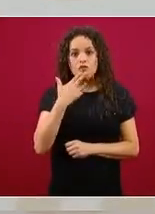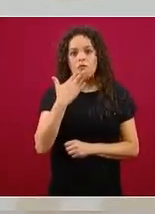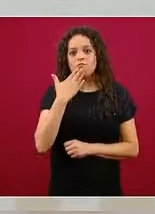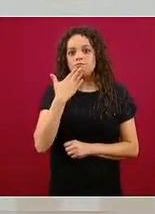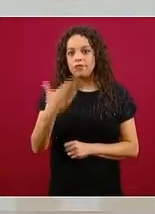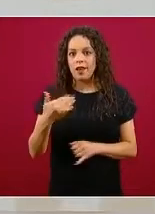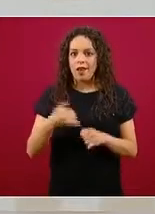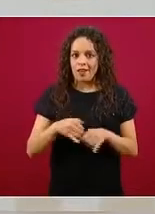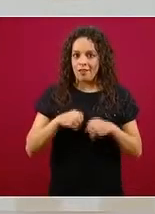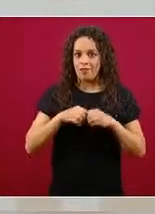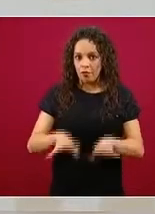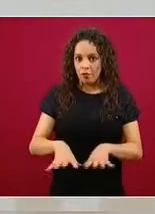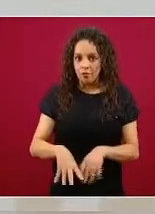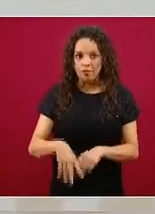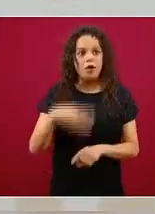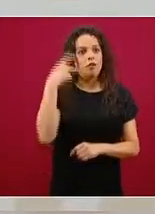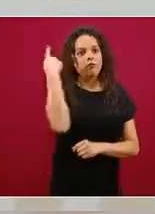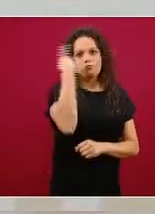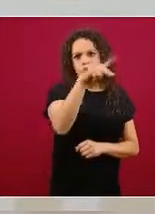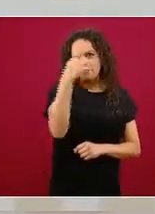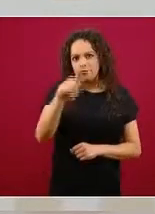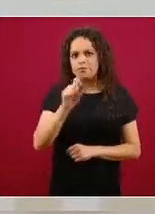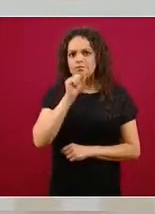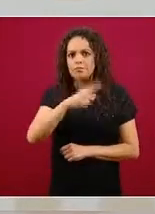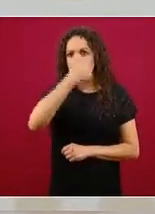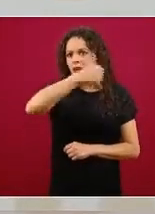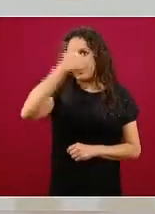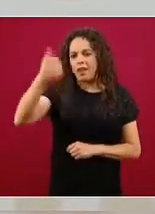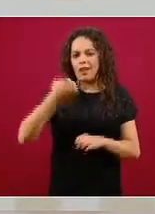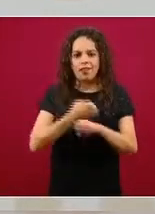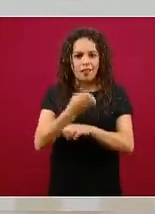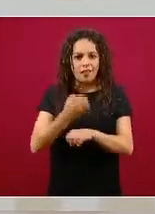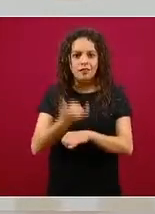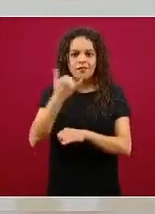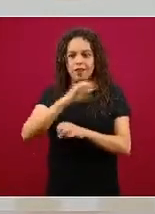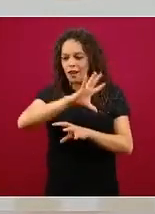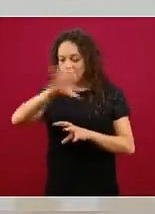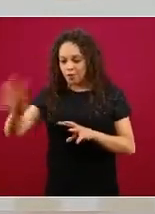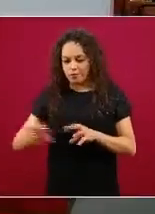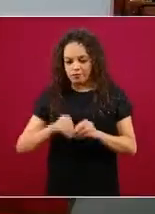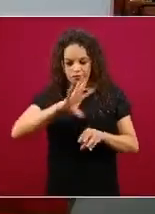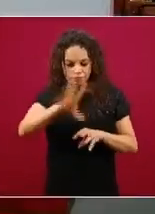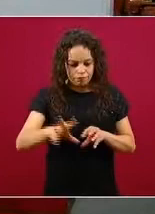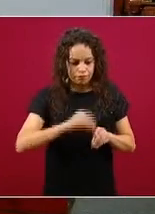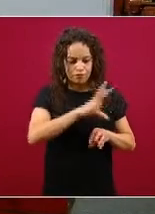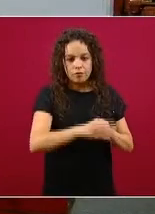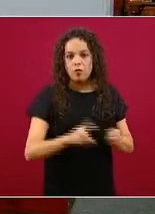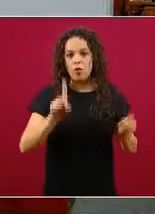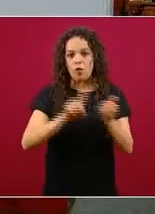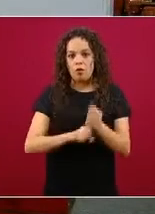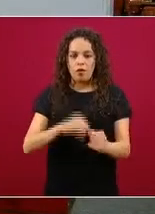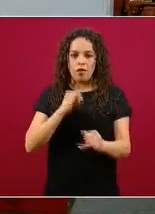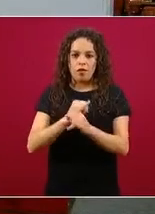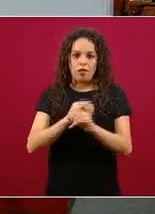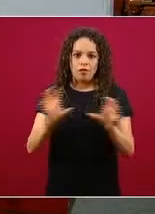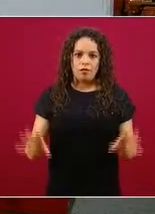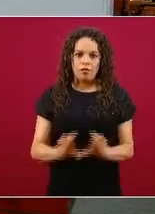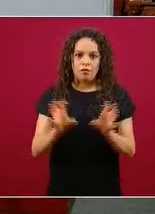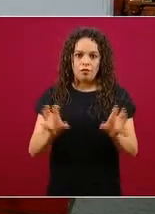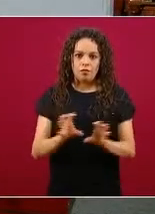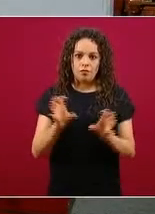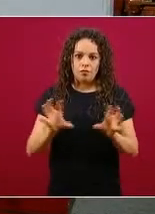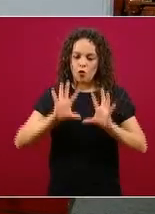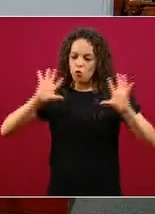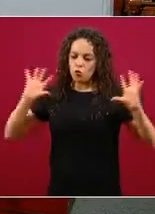propia que produce cada entidad federativa y la que se agrupa en las plataformas nacionales. Por eso hemos decidido desde